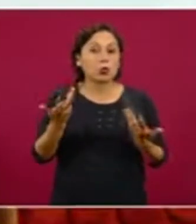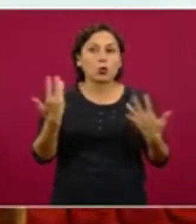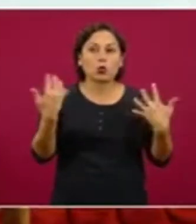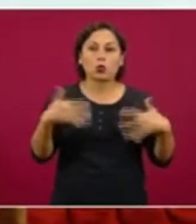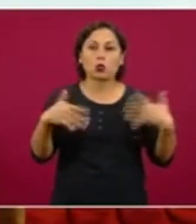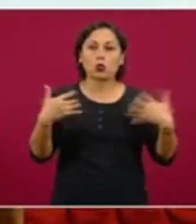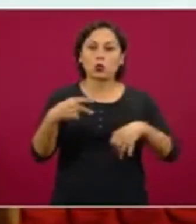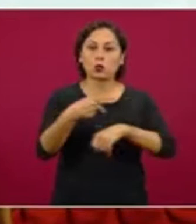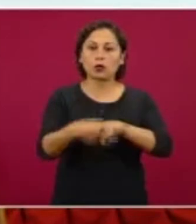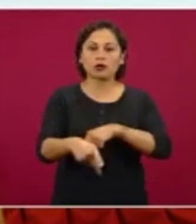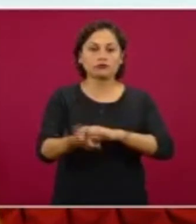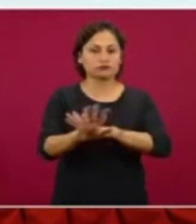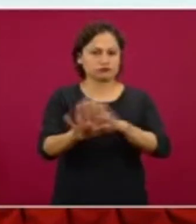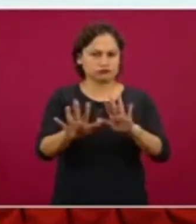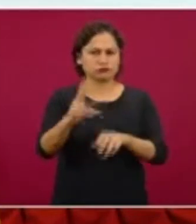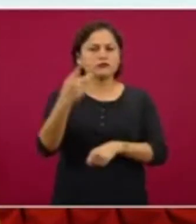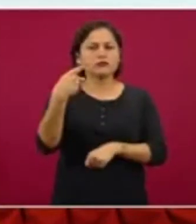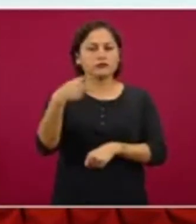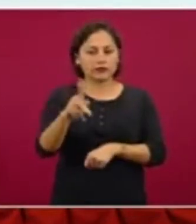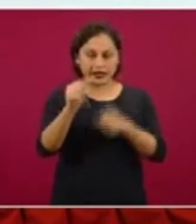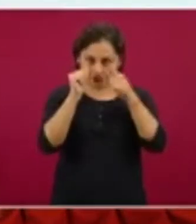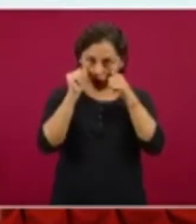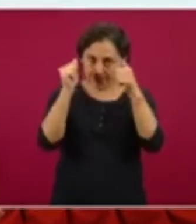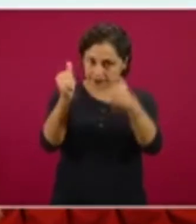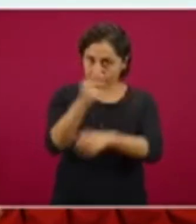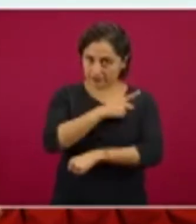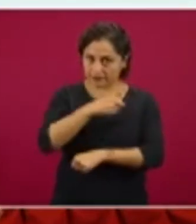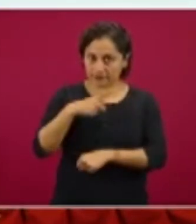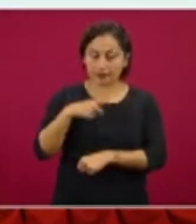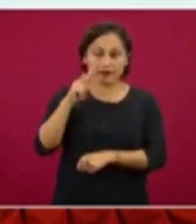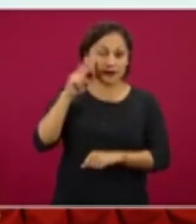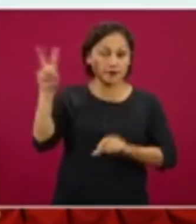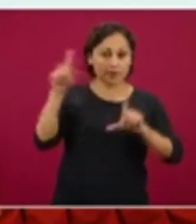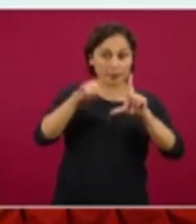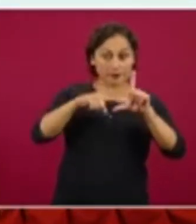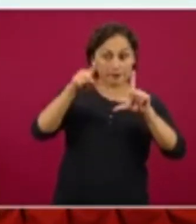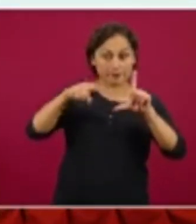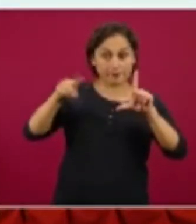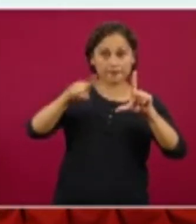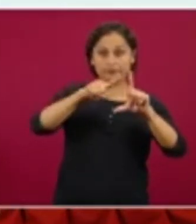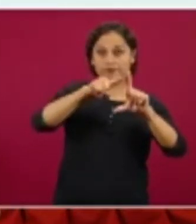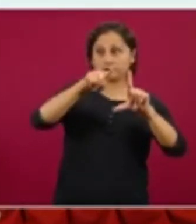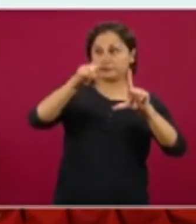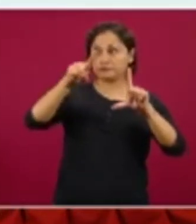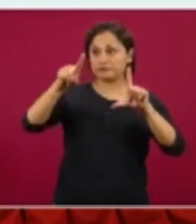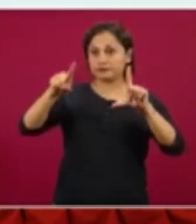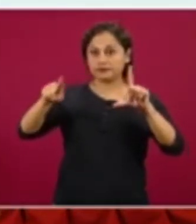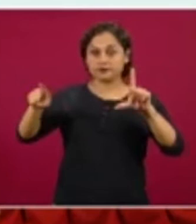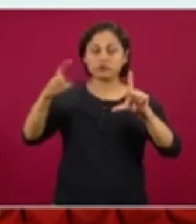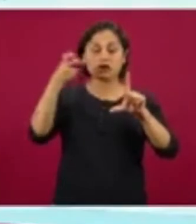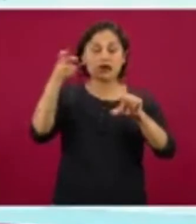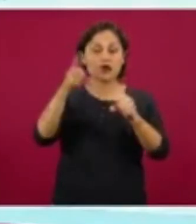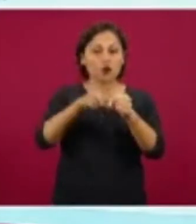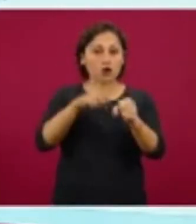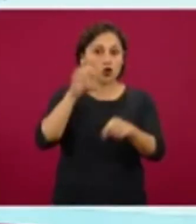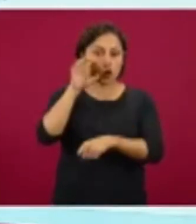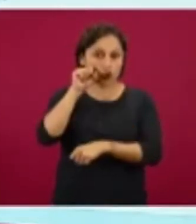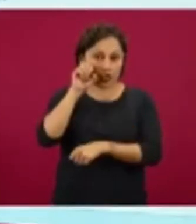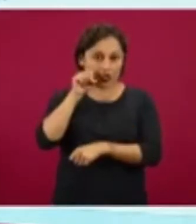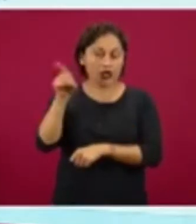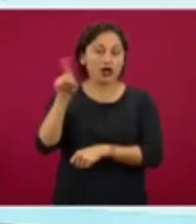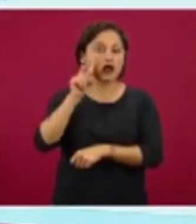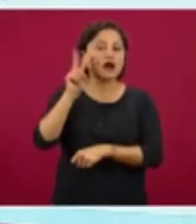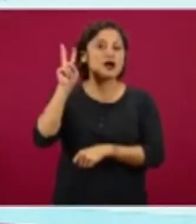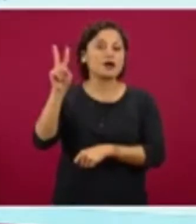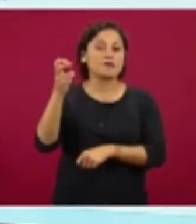aumentó el porcentaje de positividad. Este se expresa en la gráfica, en esta línea naranja, que la vemos en estos porcentajes que están en